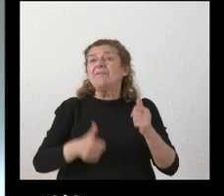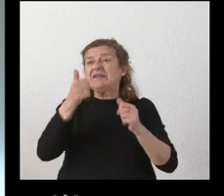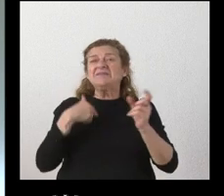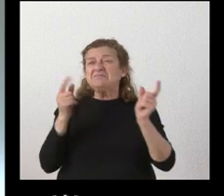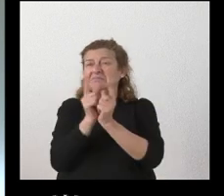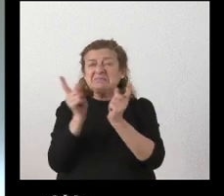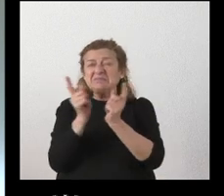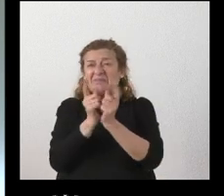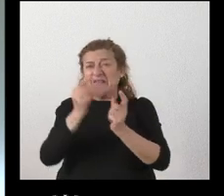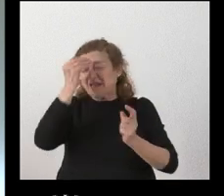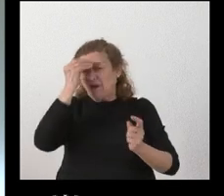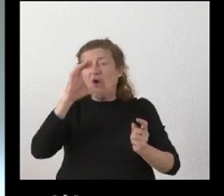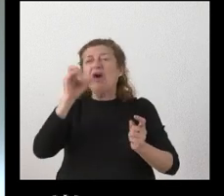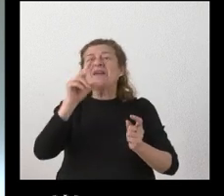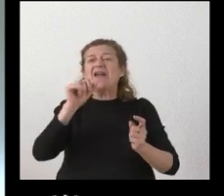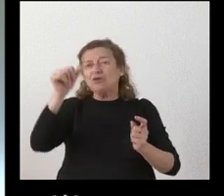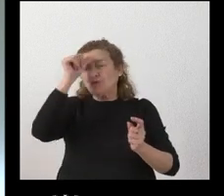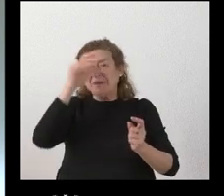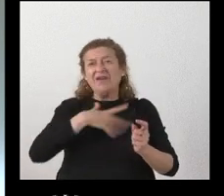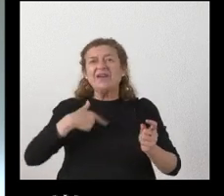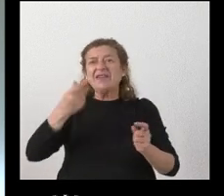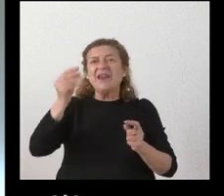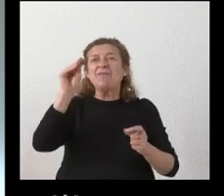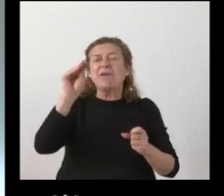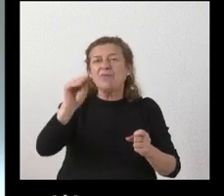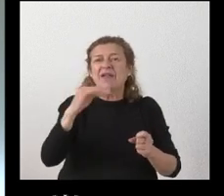que Carlos Domínguez quería repreguntar desde León